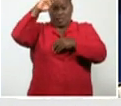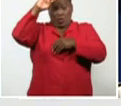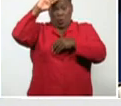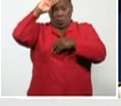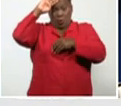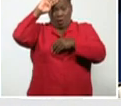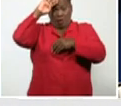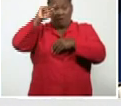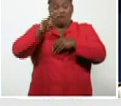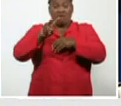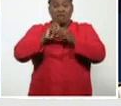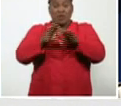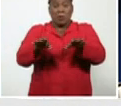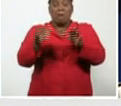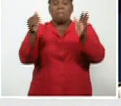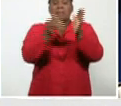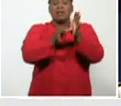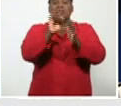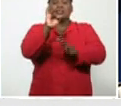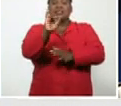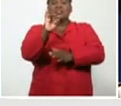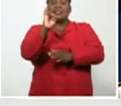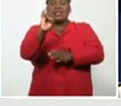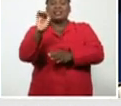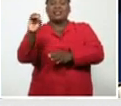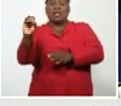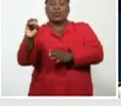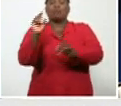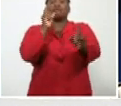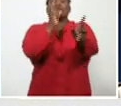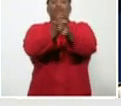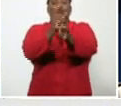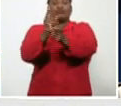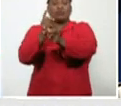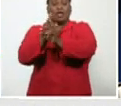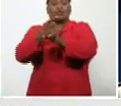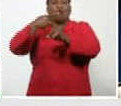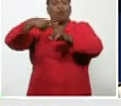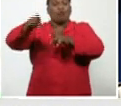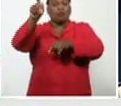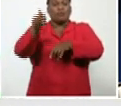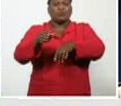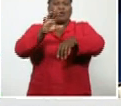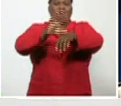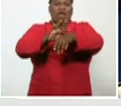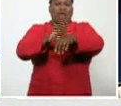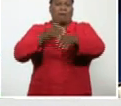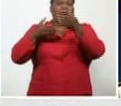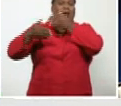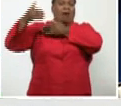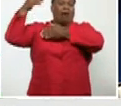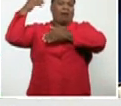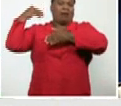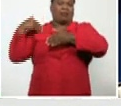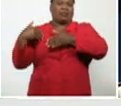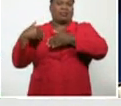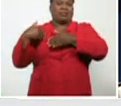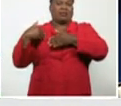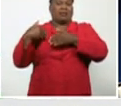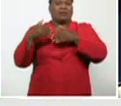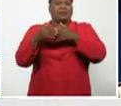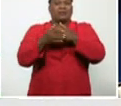casos confirmados han sido contactos de otros casos que ya habían sido confirmados anteriormente,